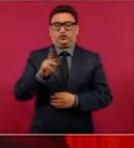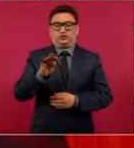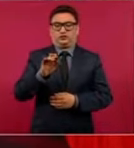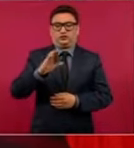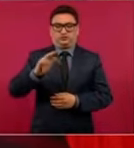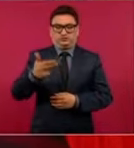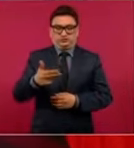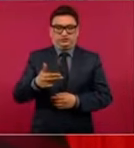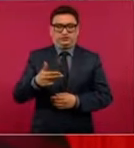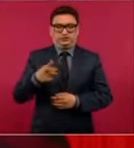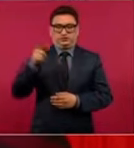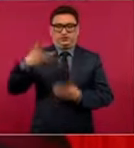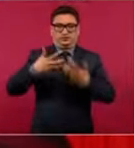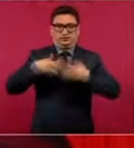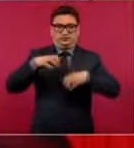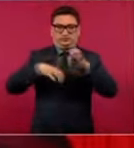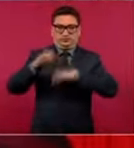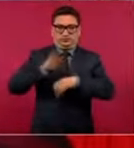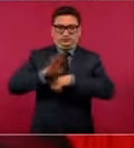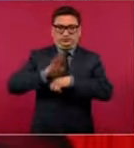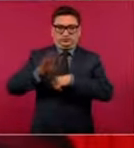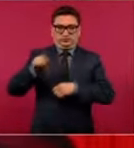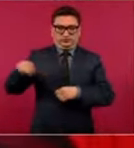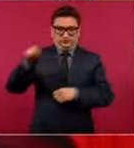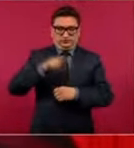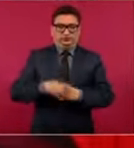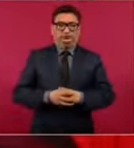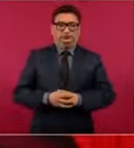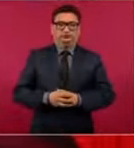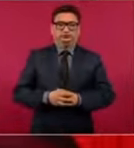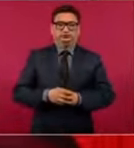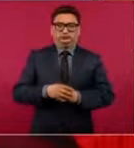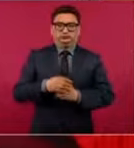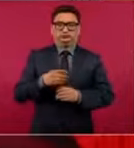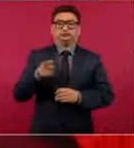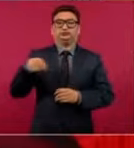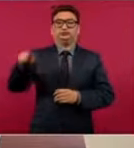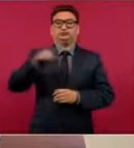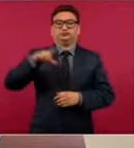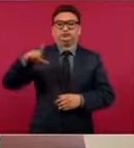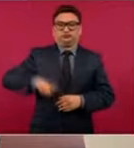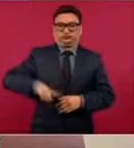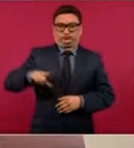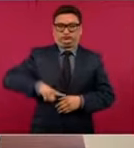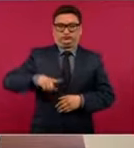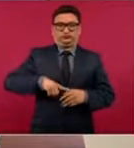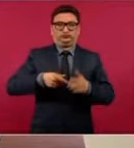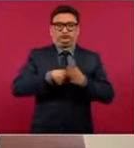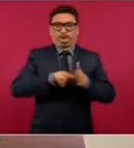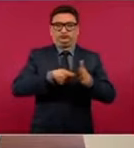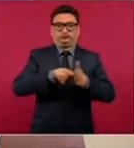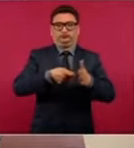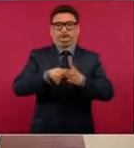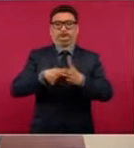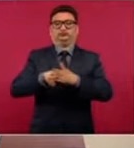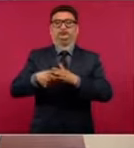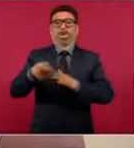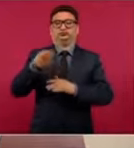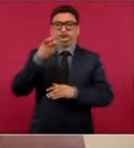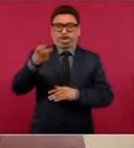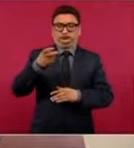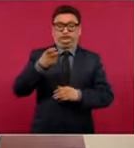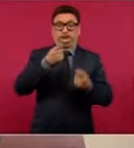de esa empresa brasileña que corrompía gobiernos y llevó a la cárcel hasta